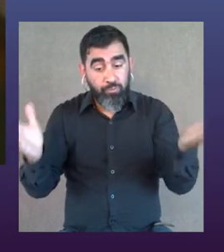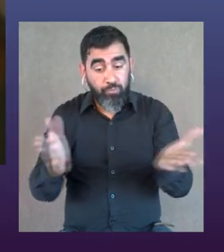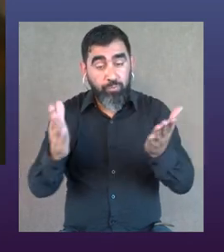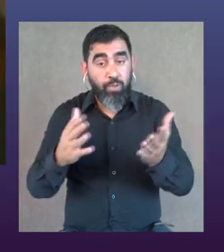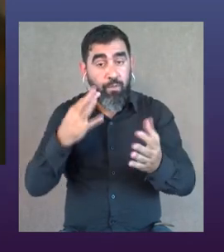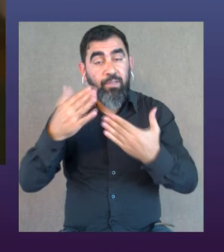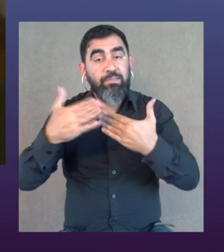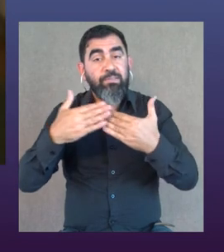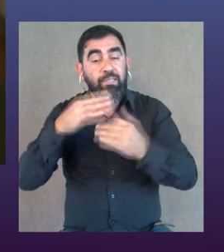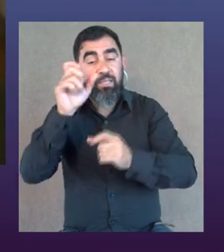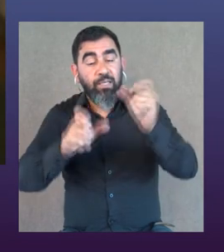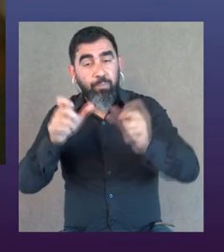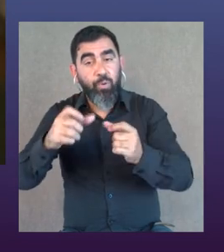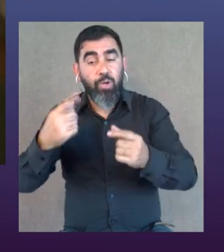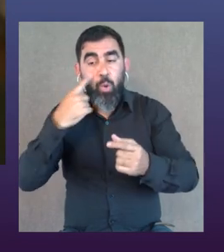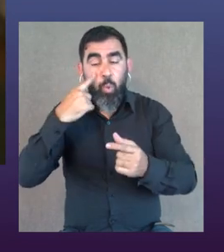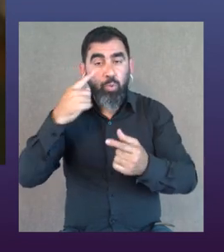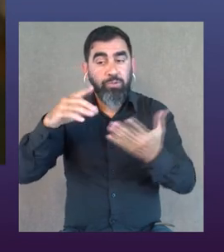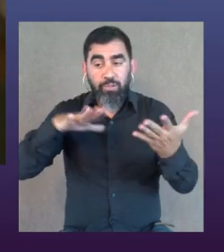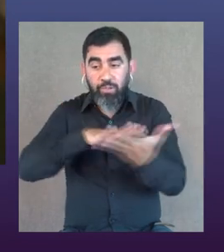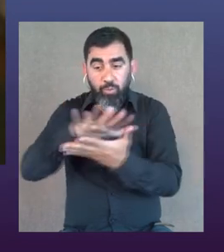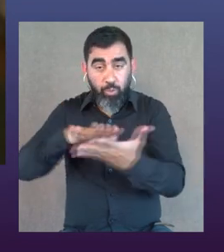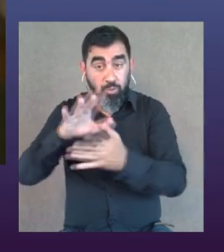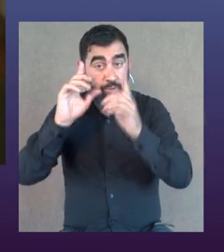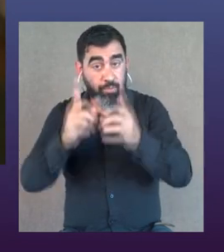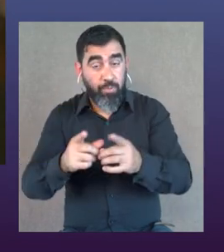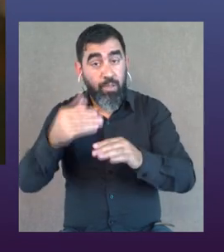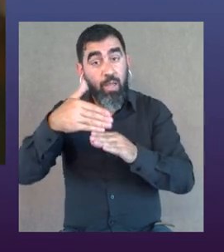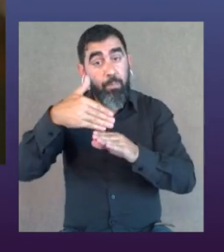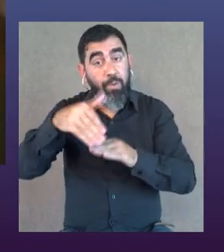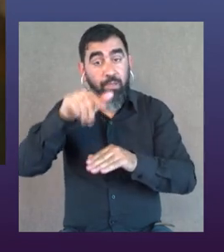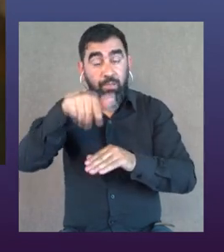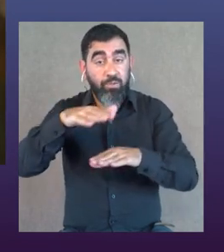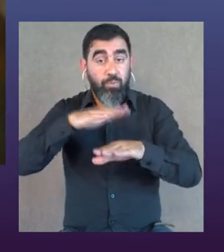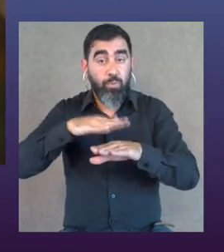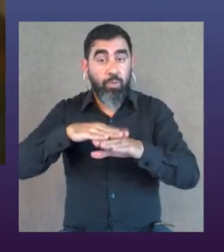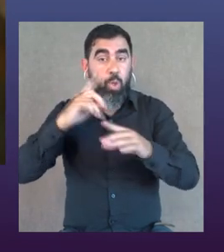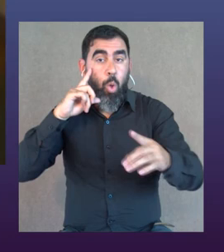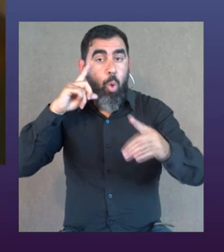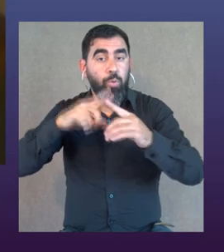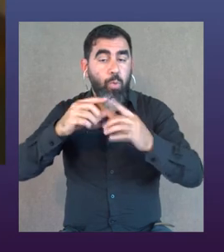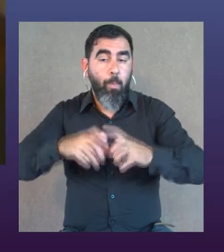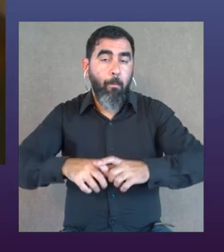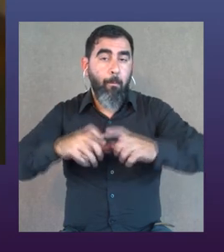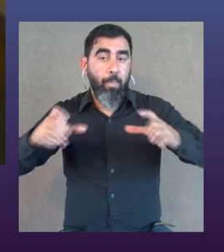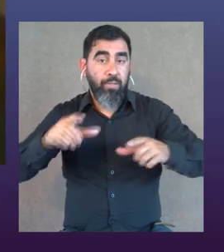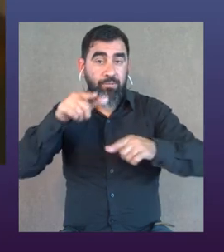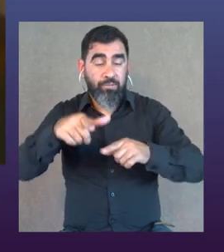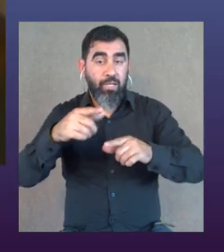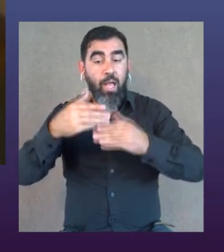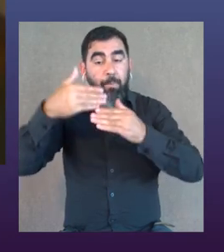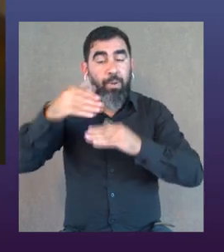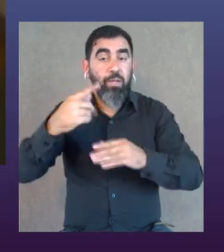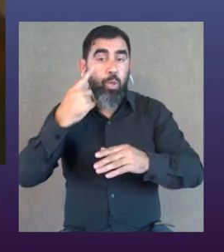generando esa cercanía, esa familiaridad, ese conocimiento y a partir de ahí siempre apostando al